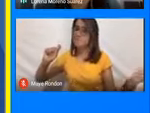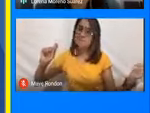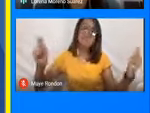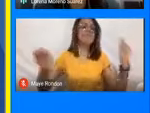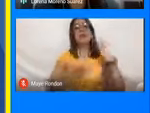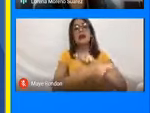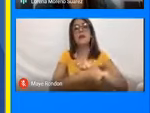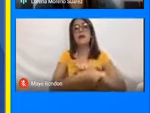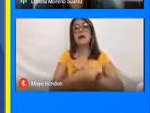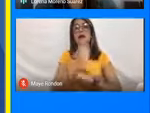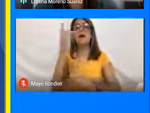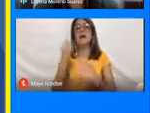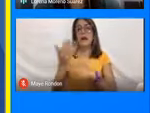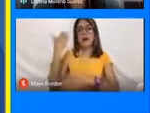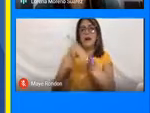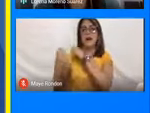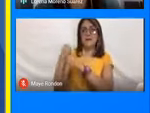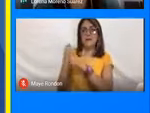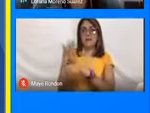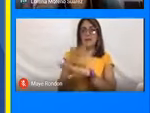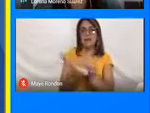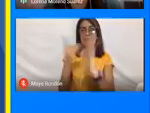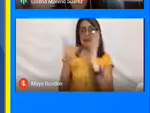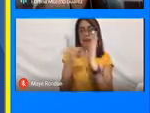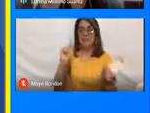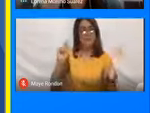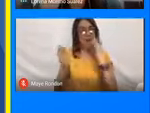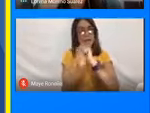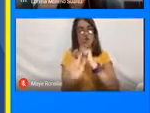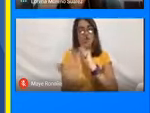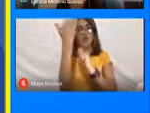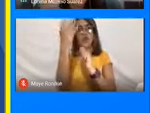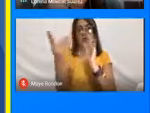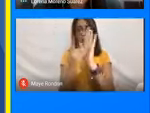al decreto que anteriormente les mencioné. Siguiente.